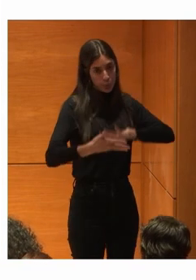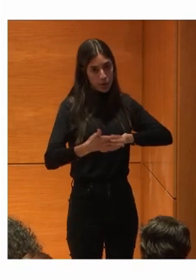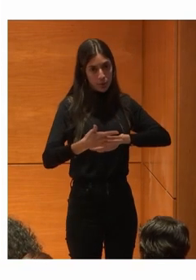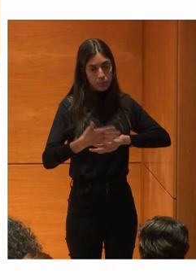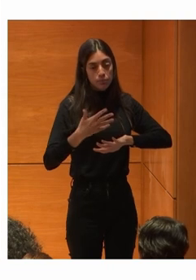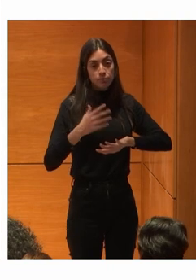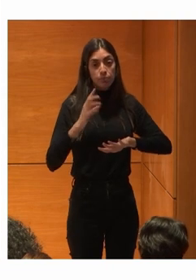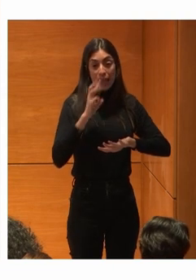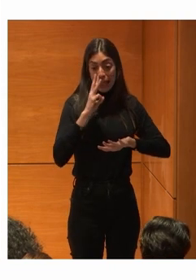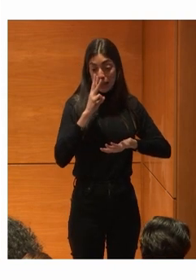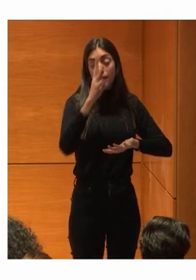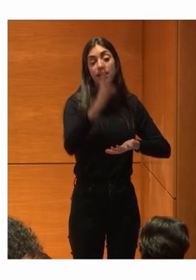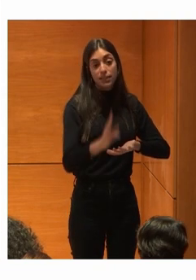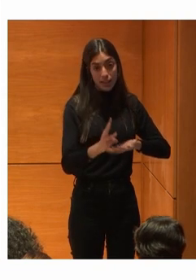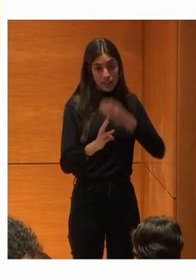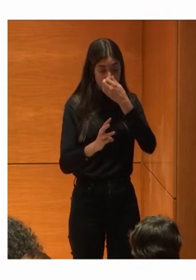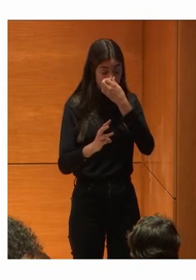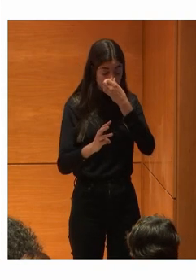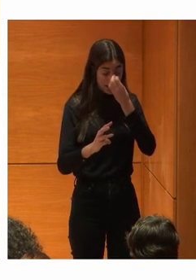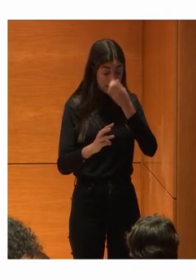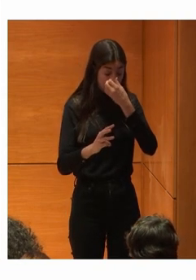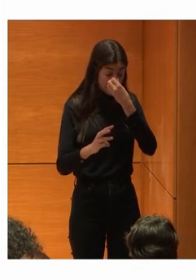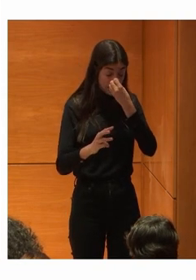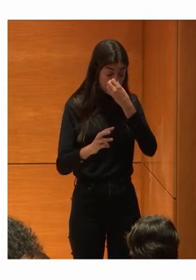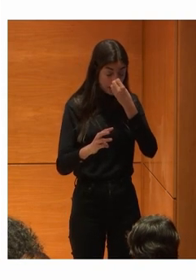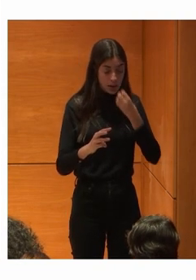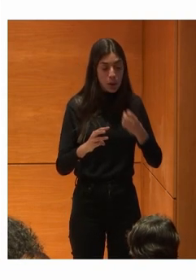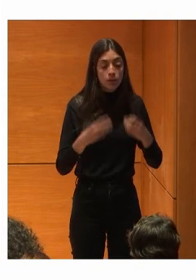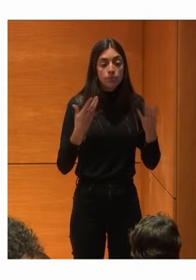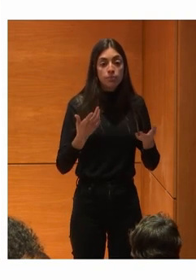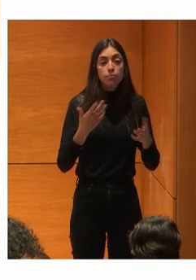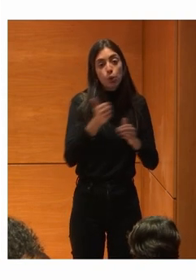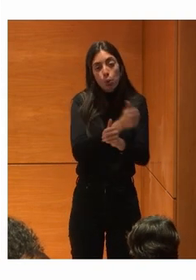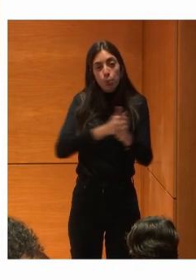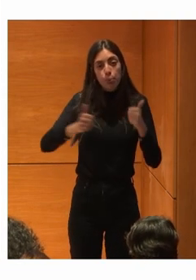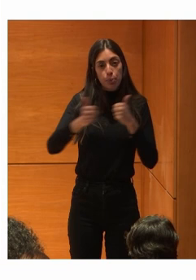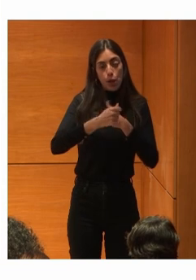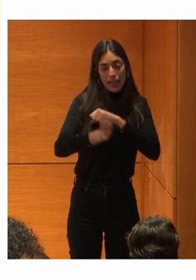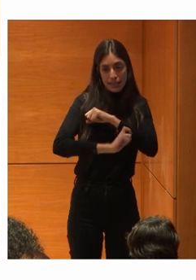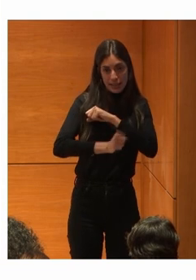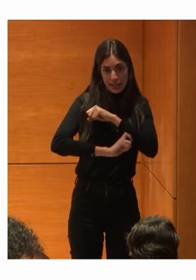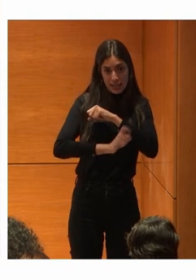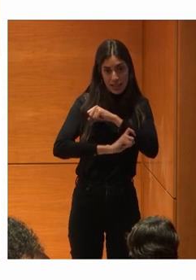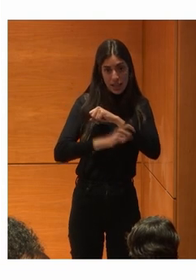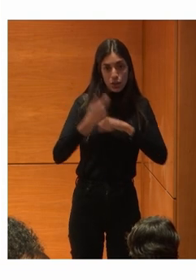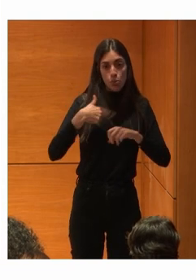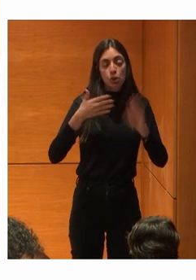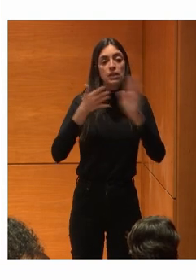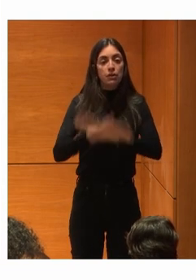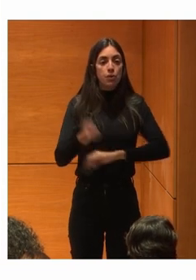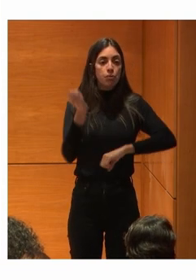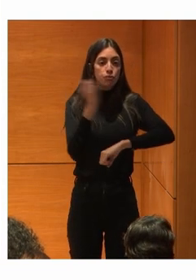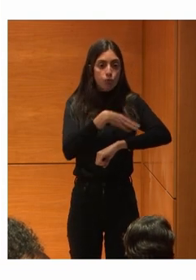Ya se puso el foco Y se trabajó Como una prioridad Estratégica Y que básicamente Se traduce en fondos